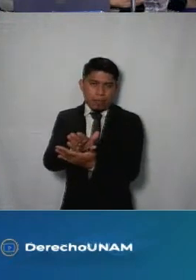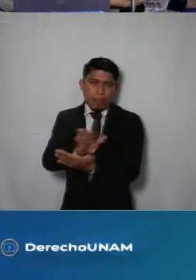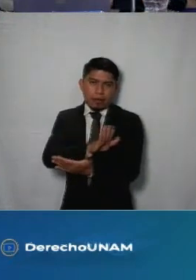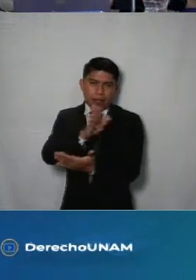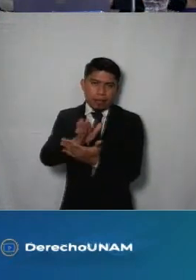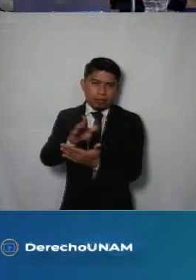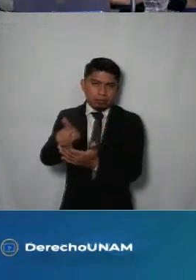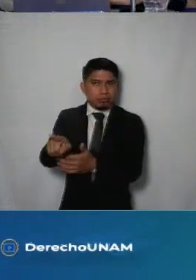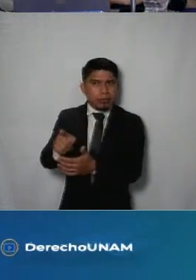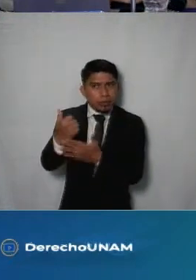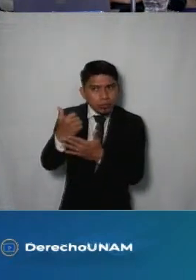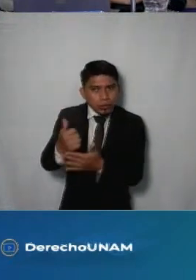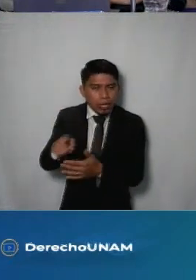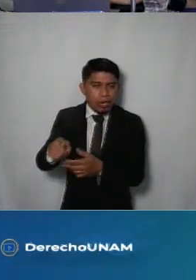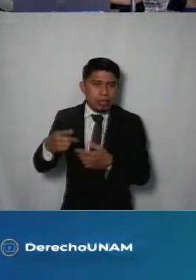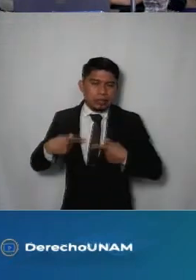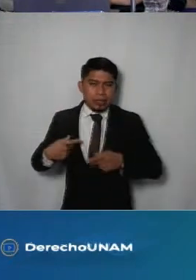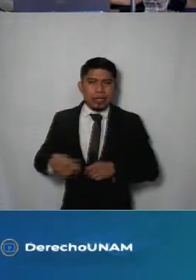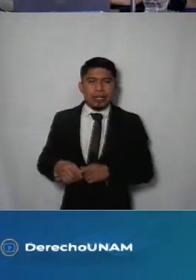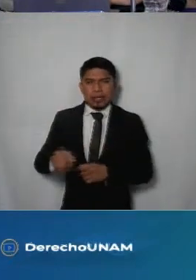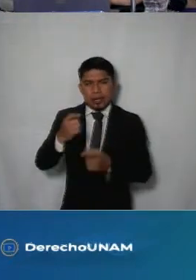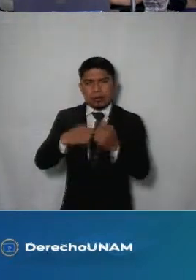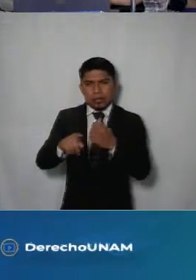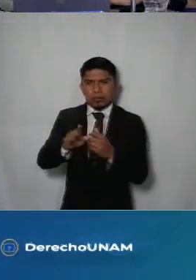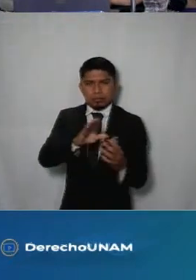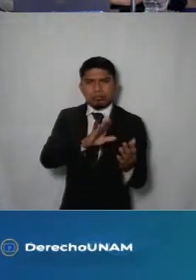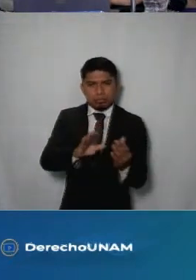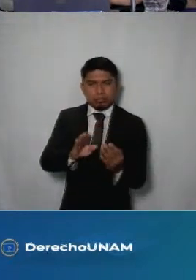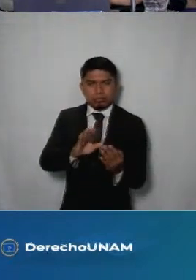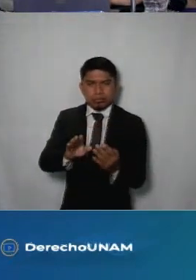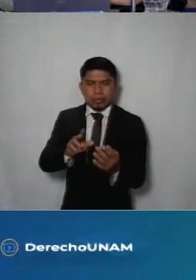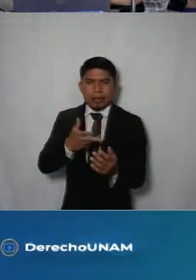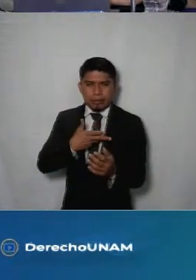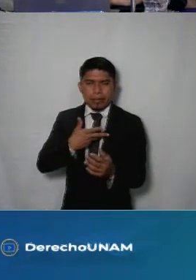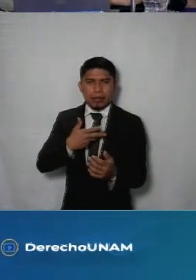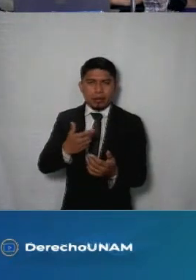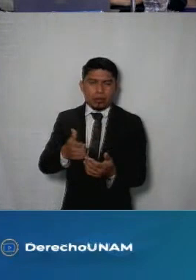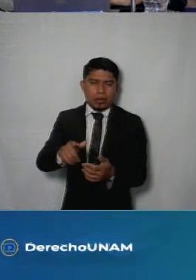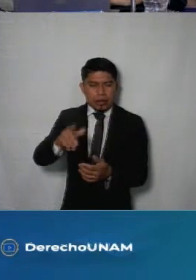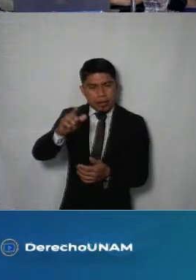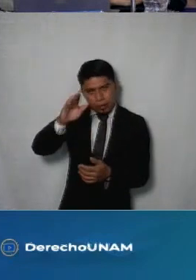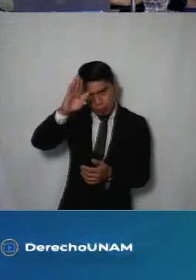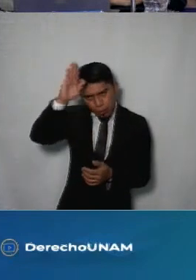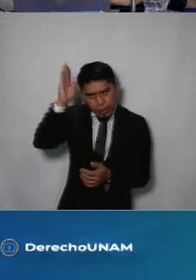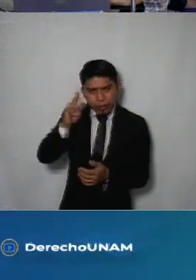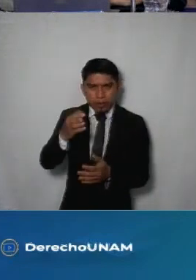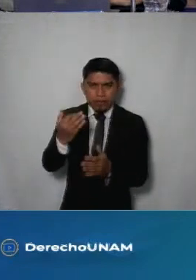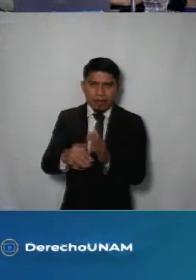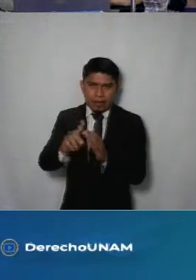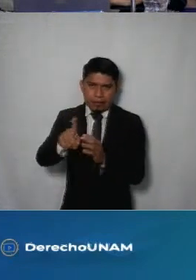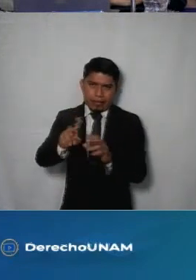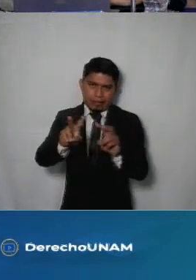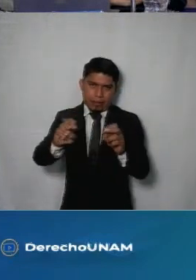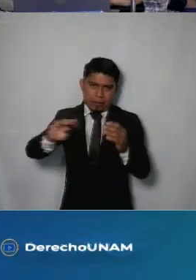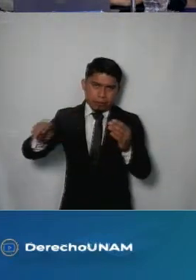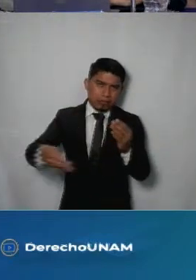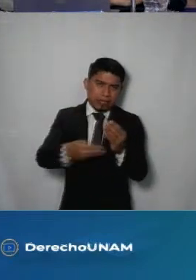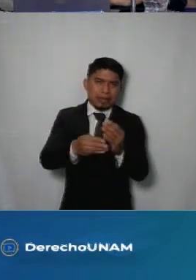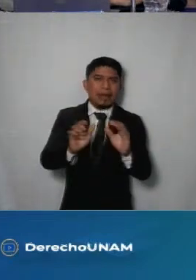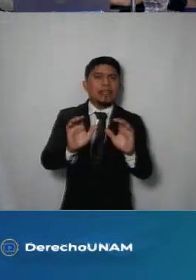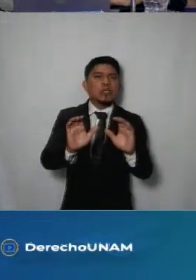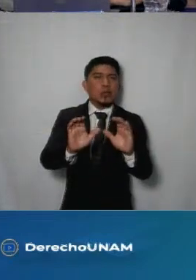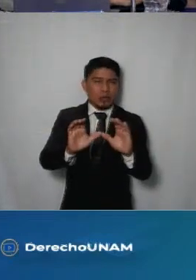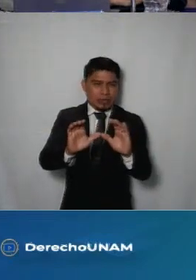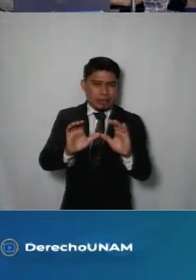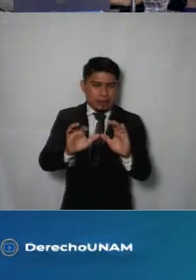a dar socorro y auxilio a las personas y en algunas de las capacitaciones que tienen que tener los bomberos que es el otro punto que faltaba anexar las